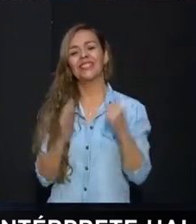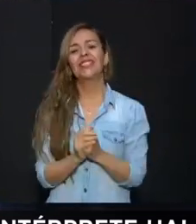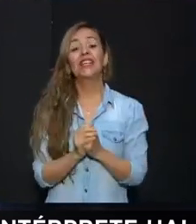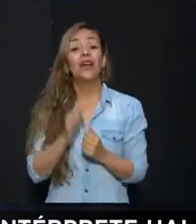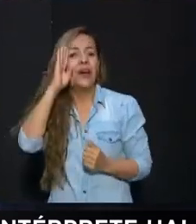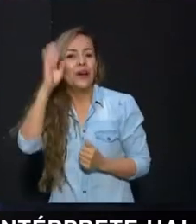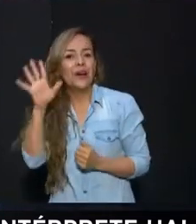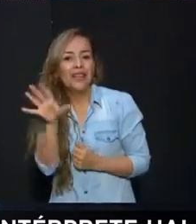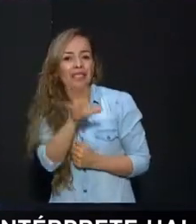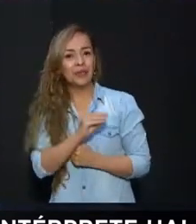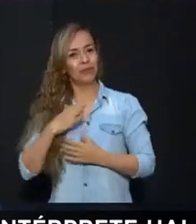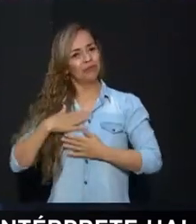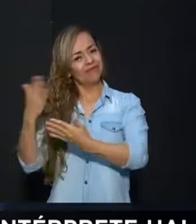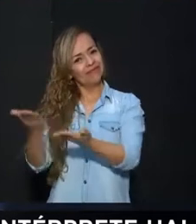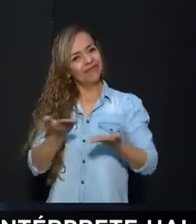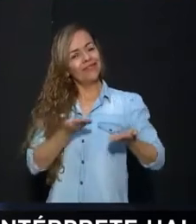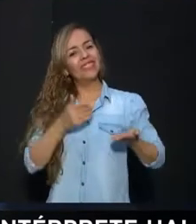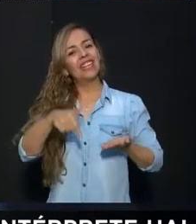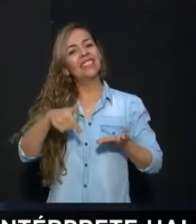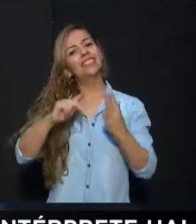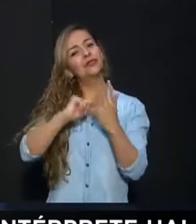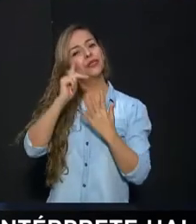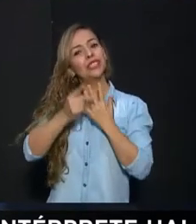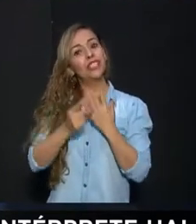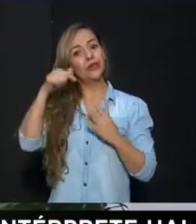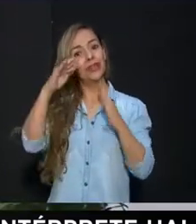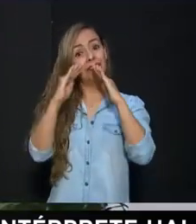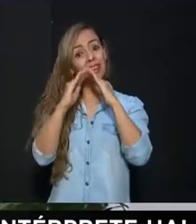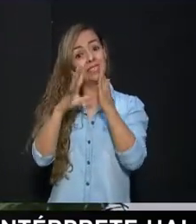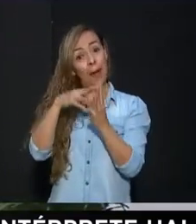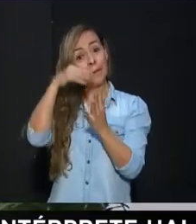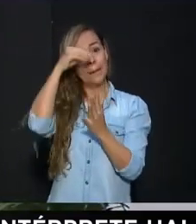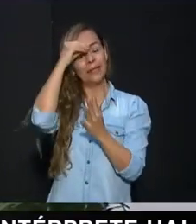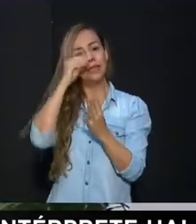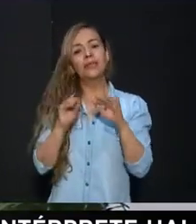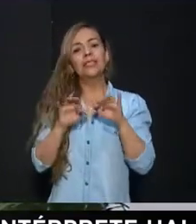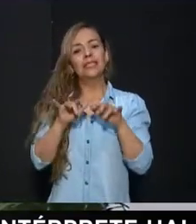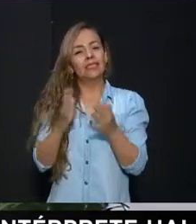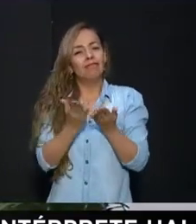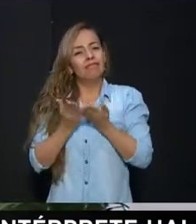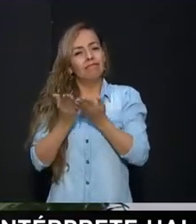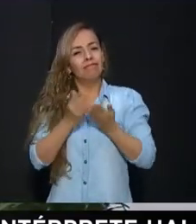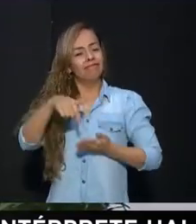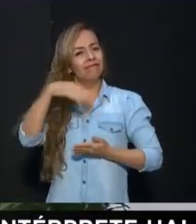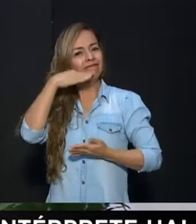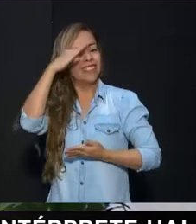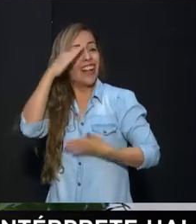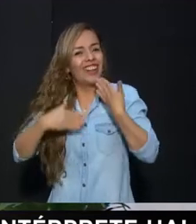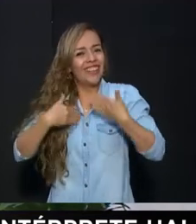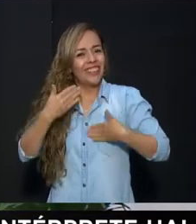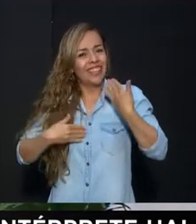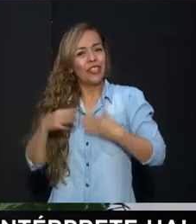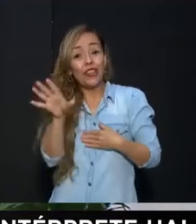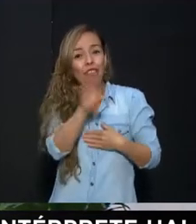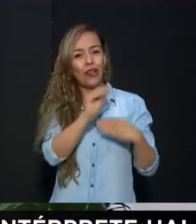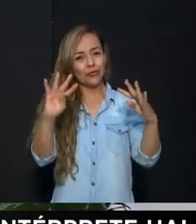Hola a todos, le damos la bienvenida a este programa En Casa. Aprendemos de la Secretaría de Educación de Medellín. Qué alegría que estén conectados